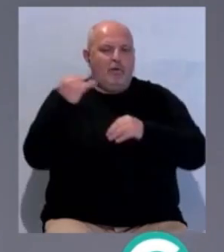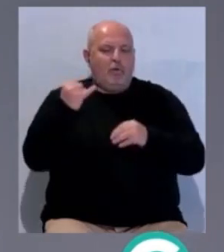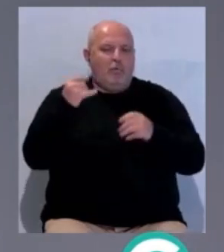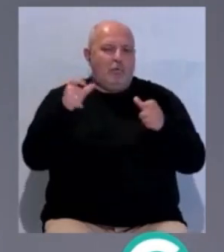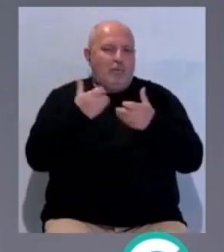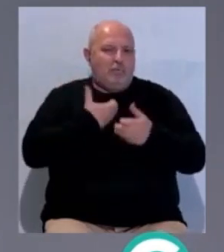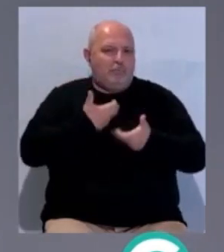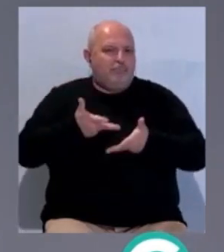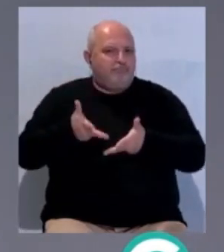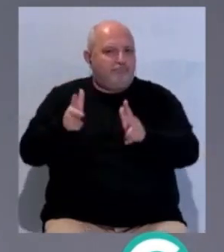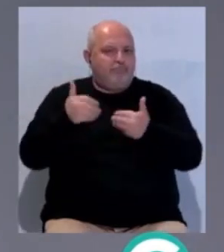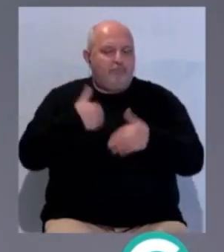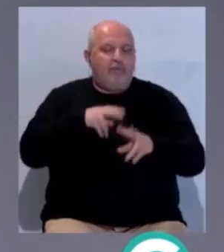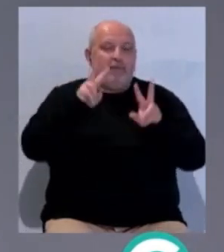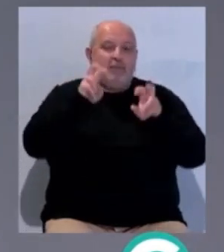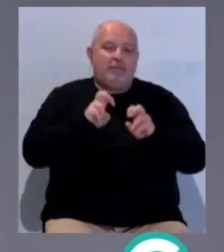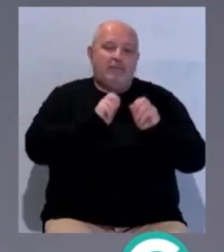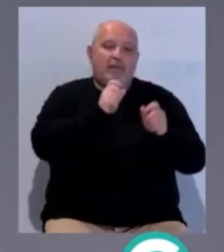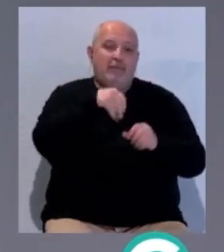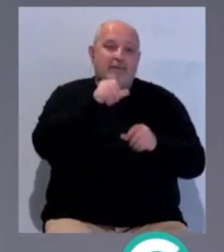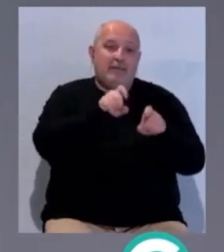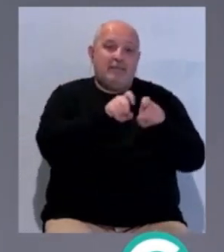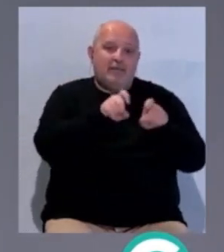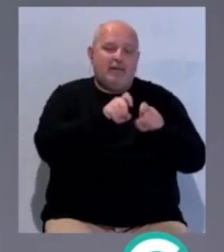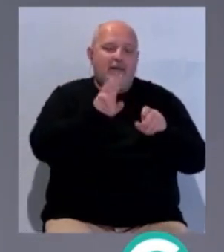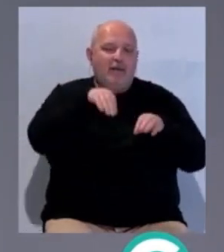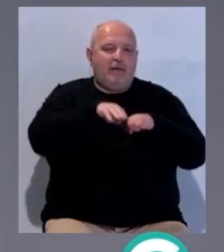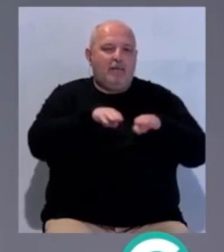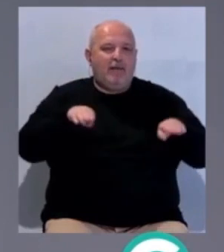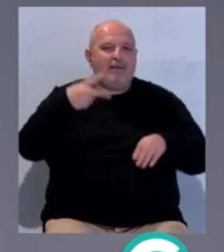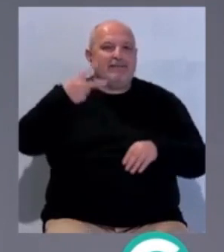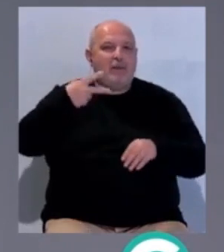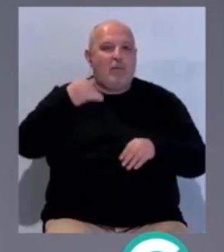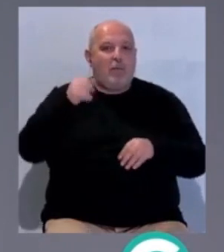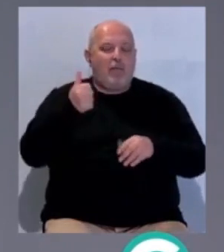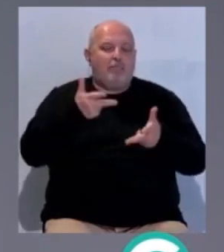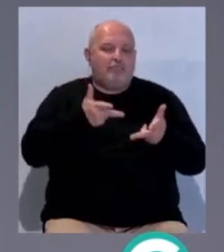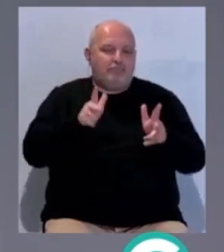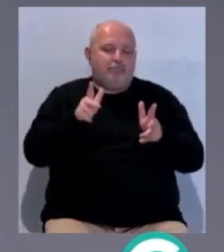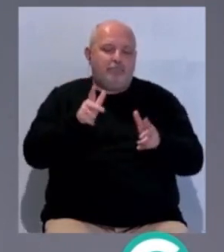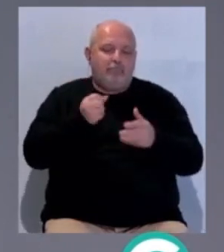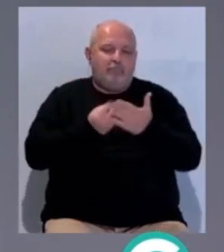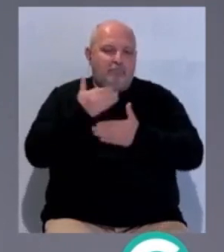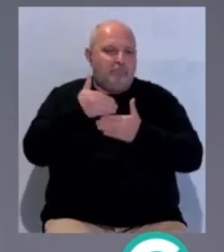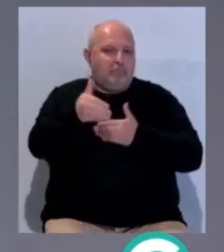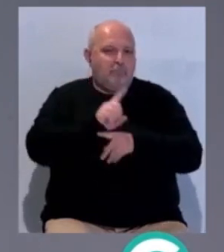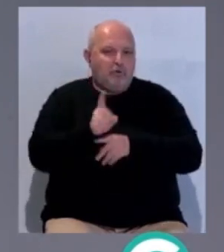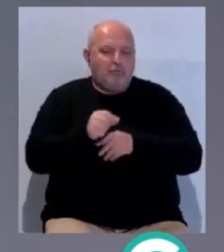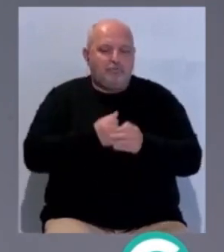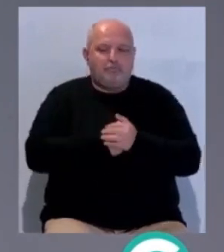local, al igual que la aportación a Emasa del aparcamiento de Segunda Aguada que permitirá su puesta en servicio.